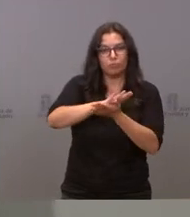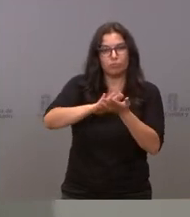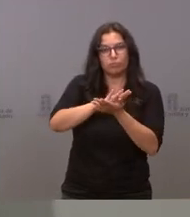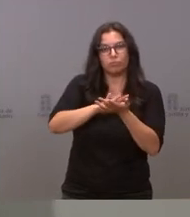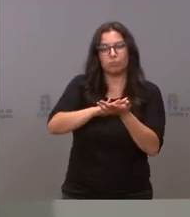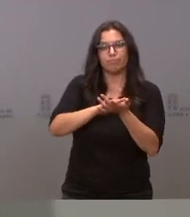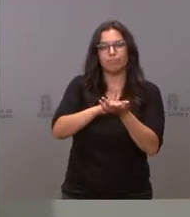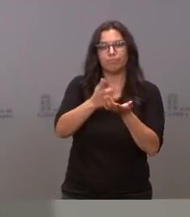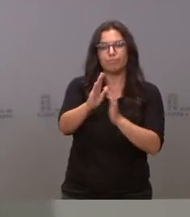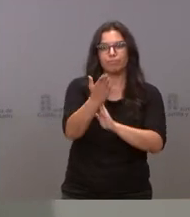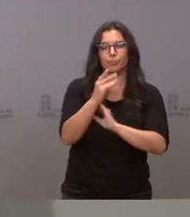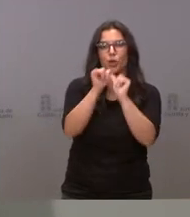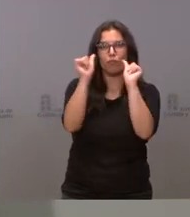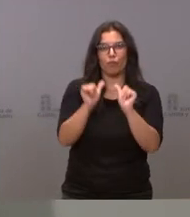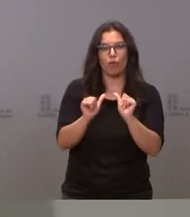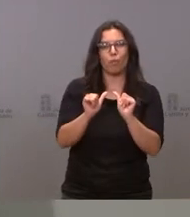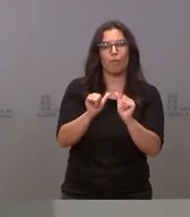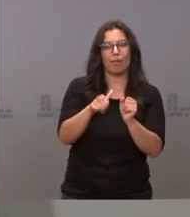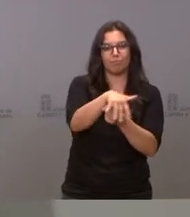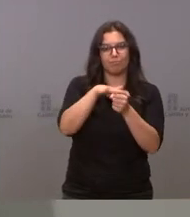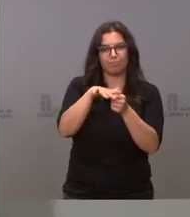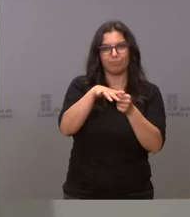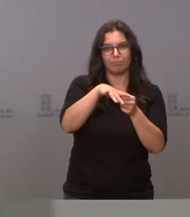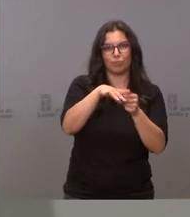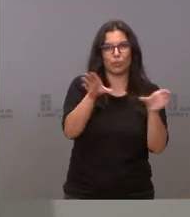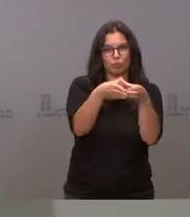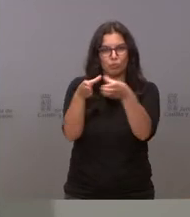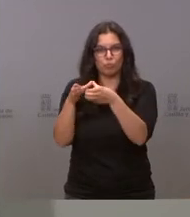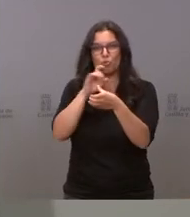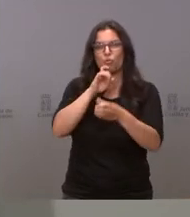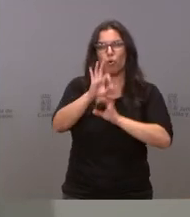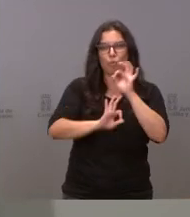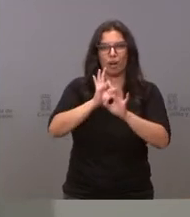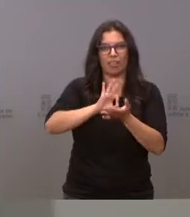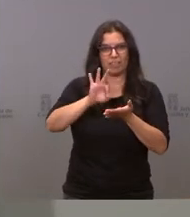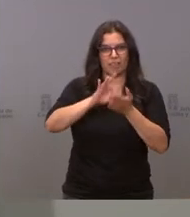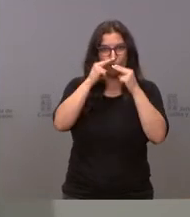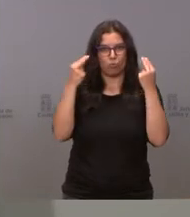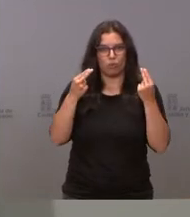configuración del espacio geográfico donde deben de prestarse esos servicios públicos.